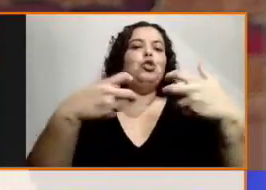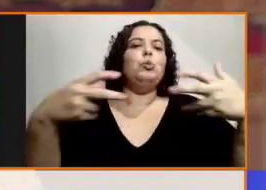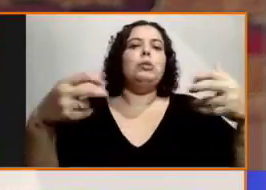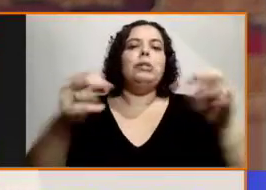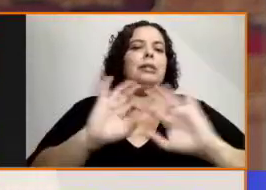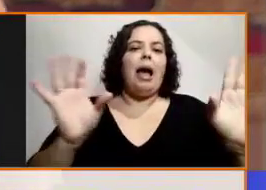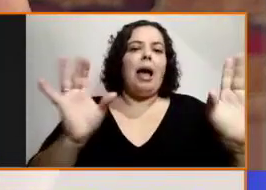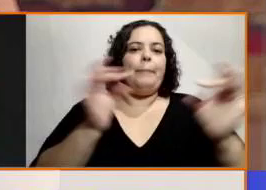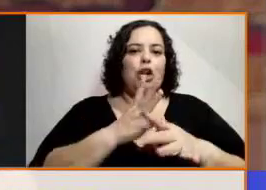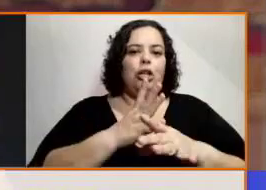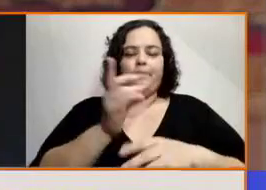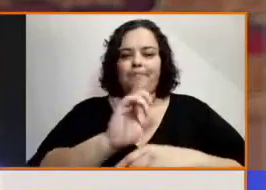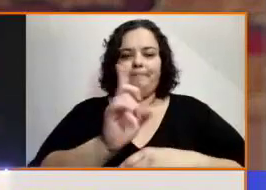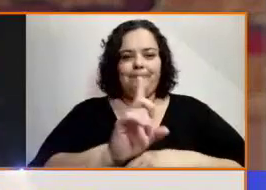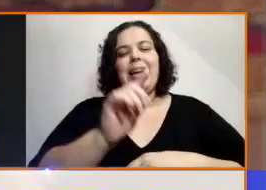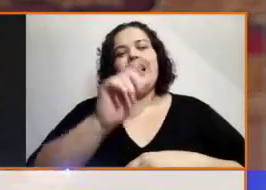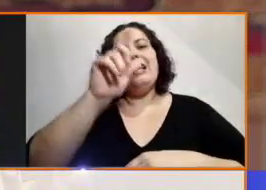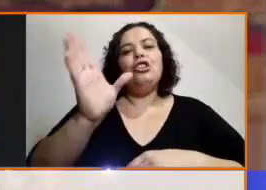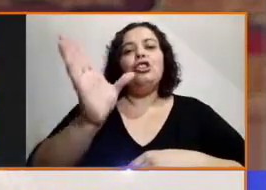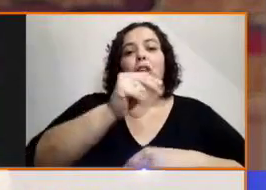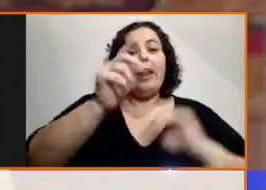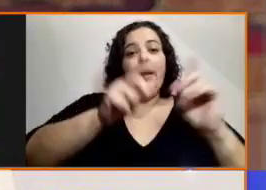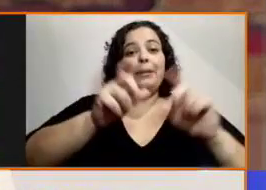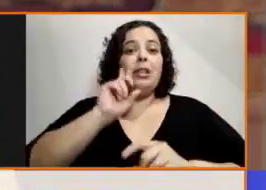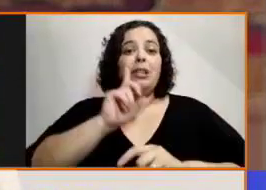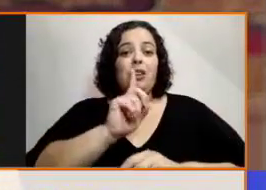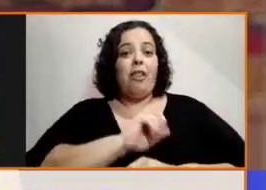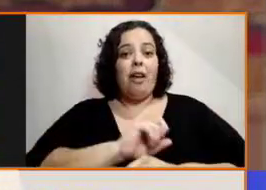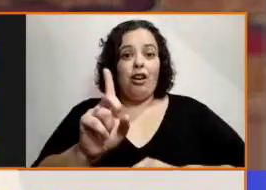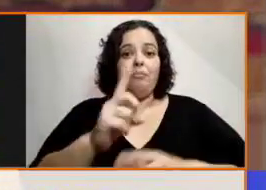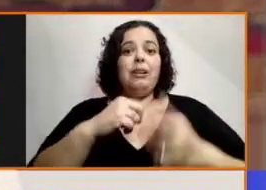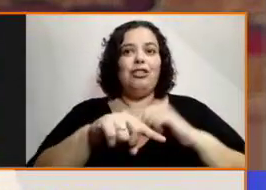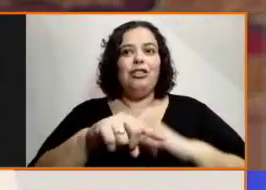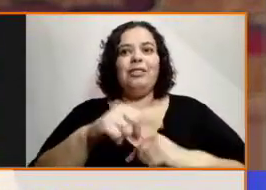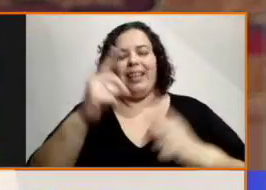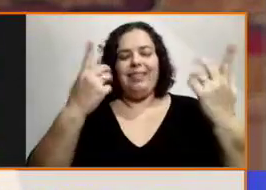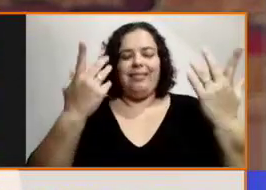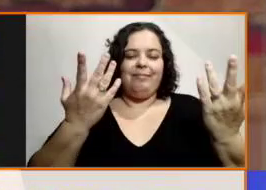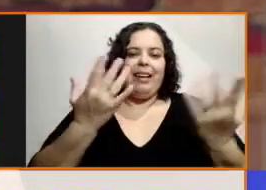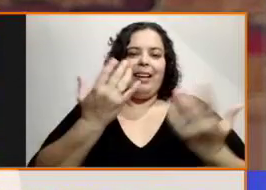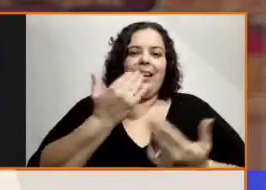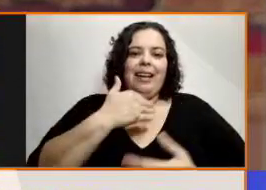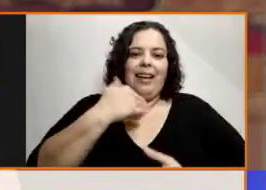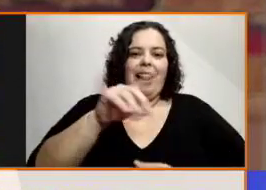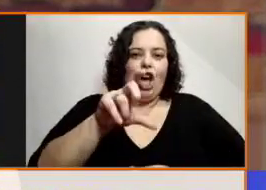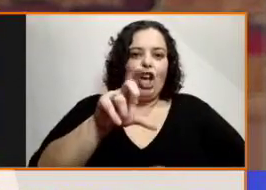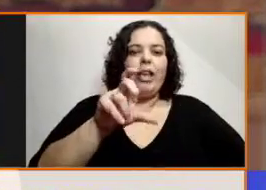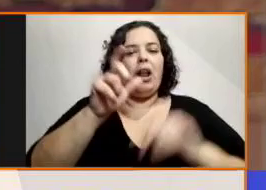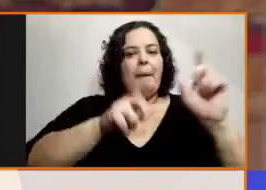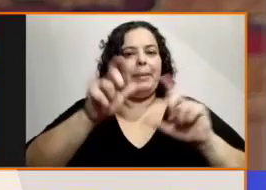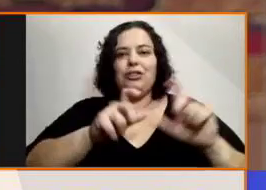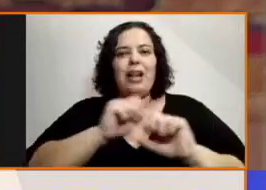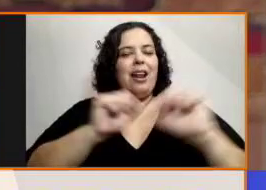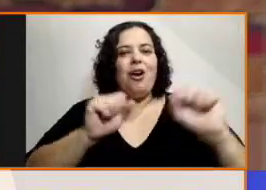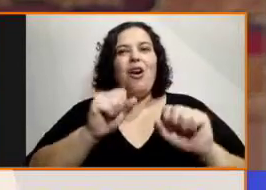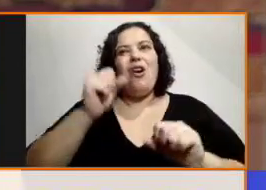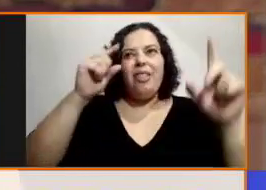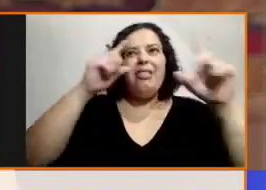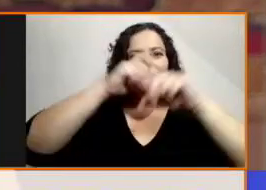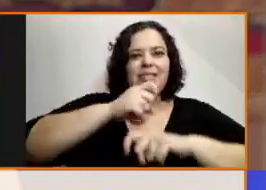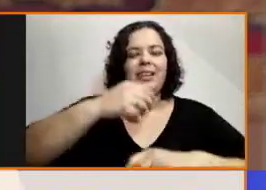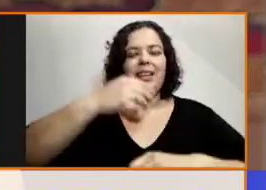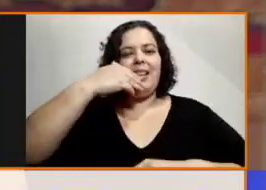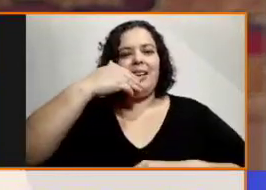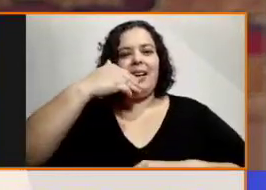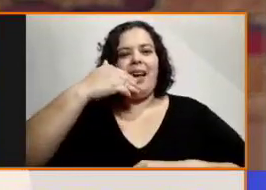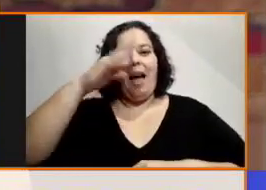Le asignamos a un grafema, a una figura, un sonido. Bueno, ellos no todos lo logran, por lo tanto, la lengua de señas siempre tiene que estar presente. ¿Cómo